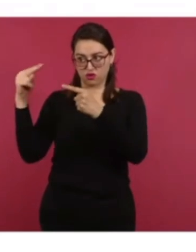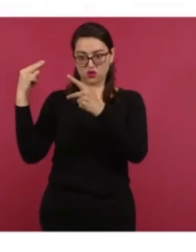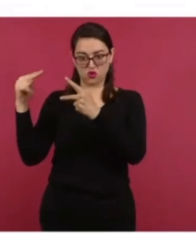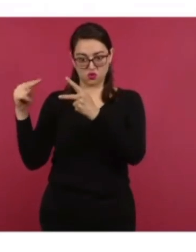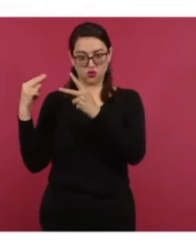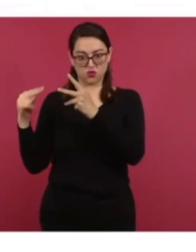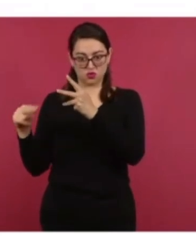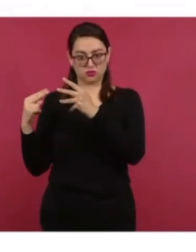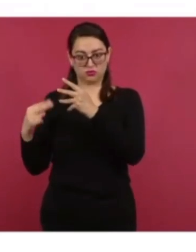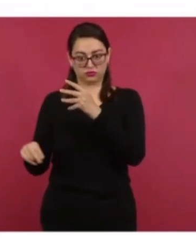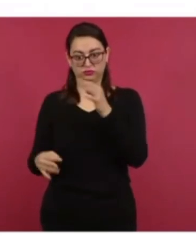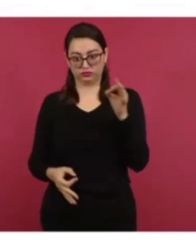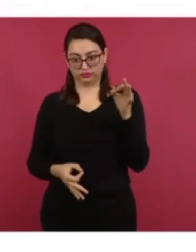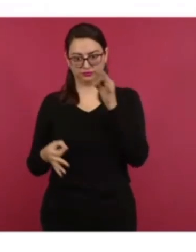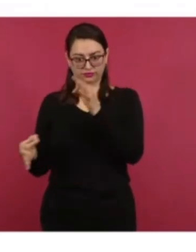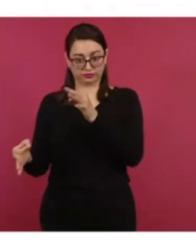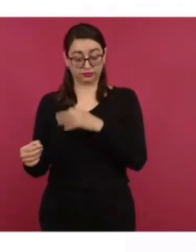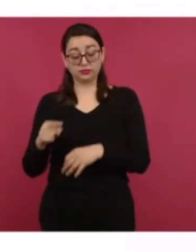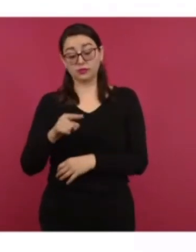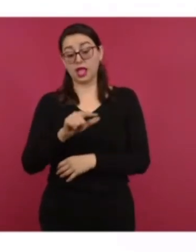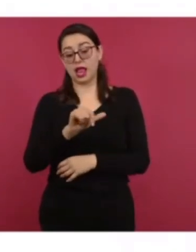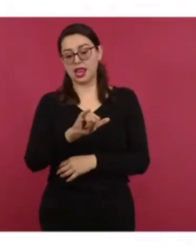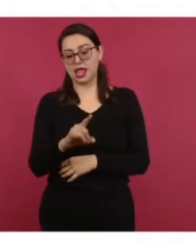este es el documento que me entregó